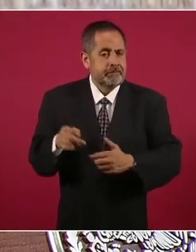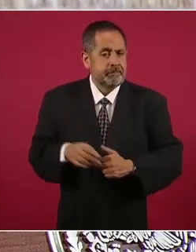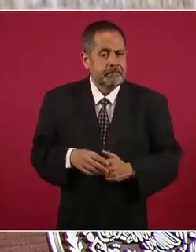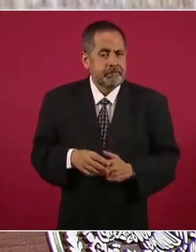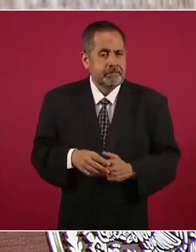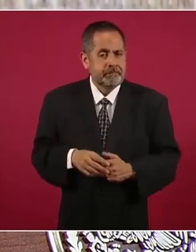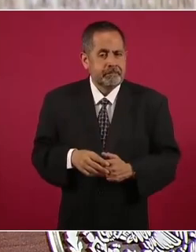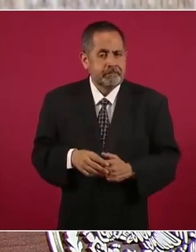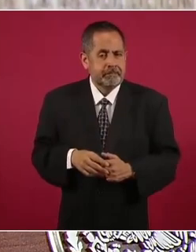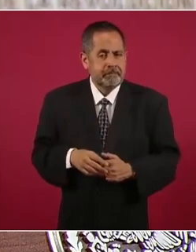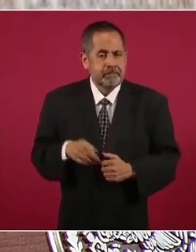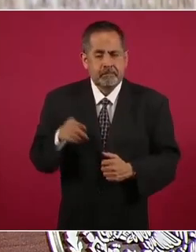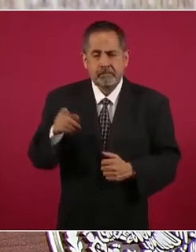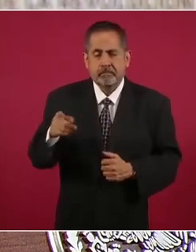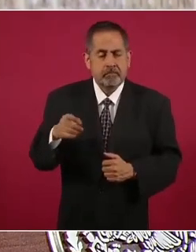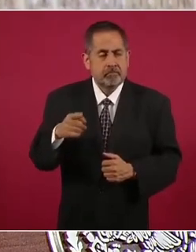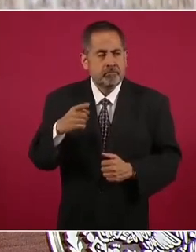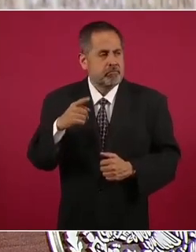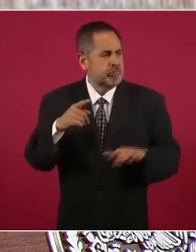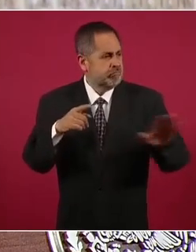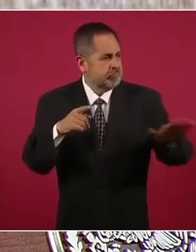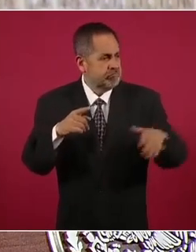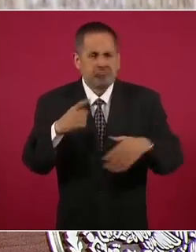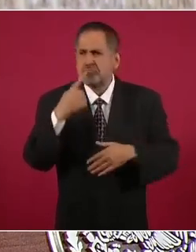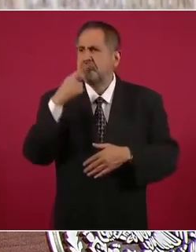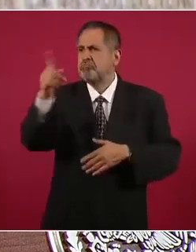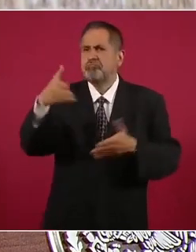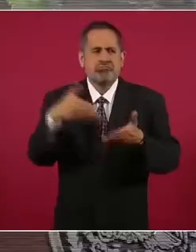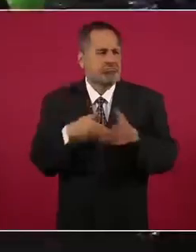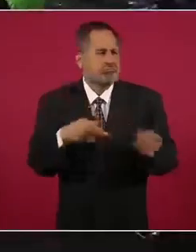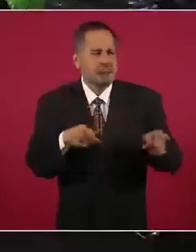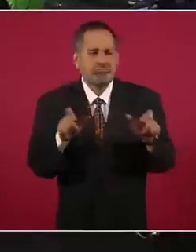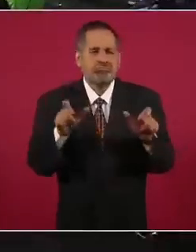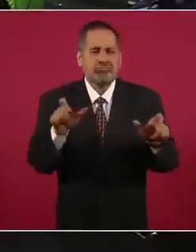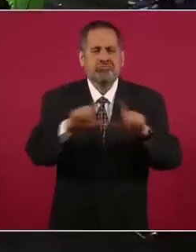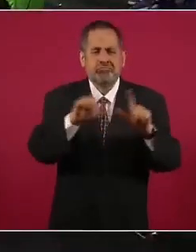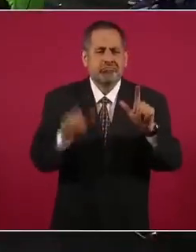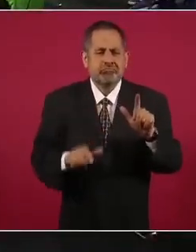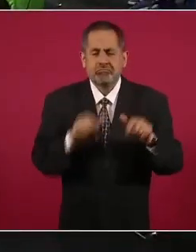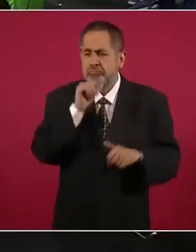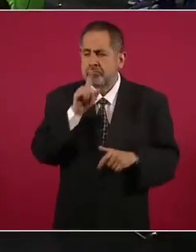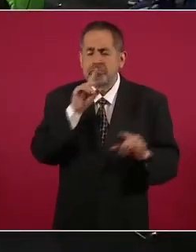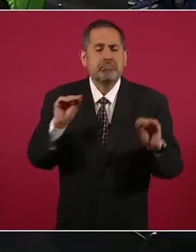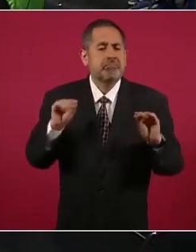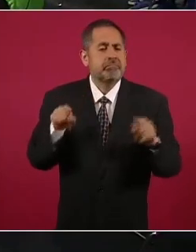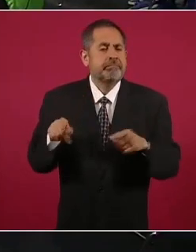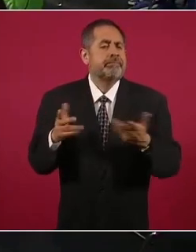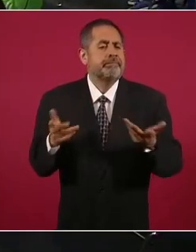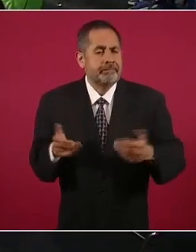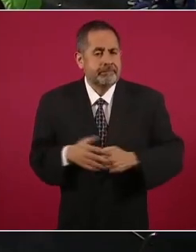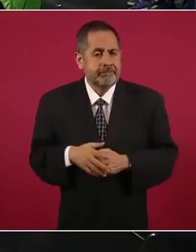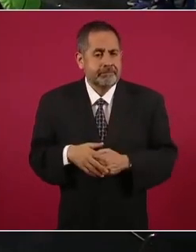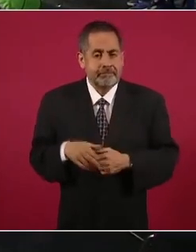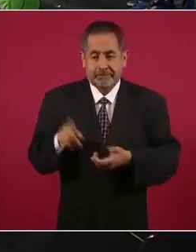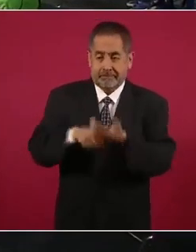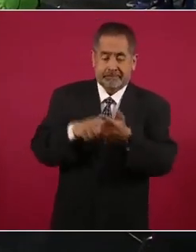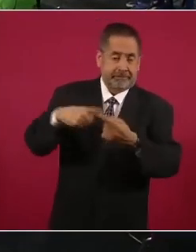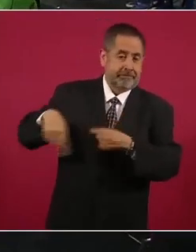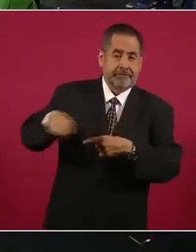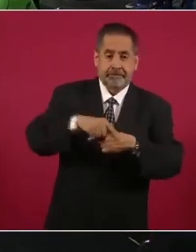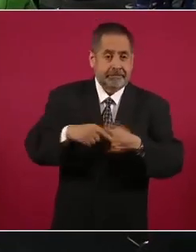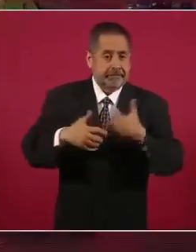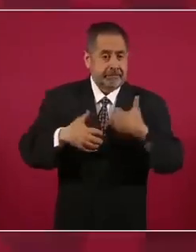no impugnó lo de la Guardia Nacional, también se pusieron furiosos